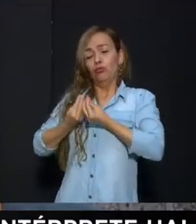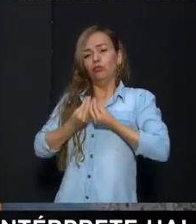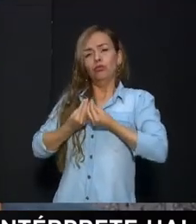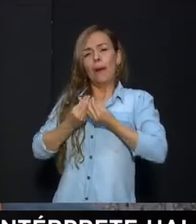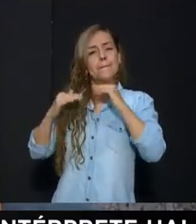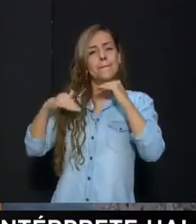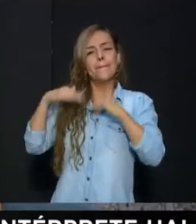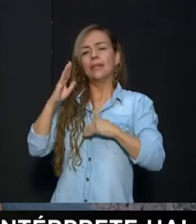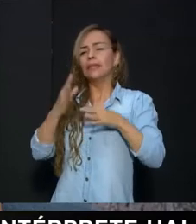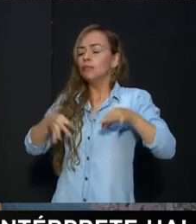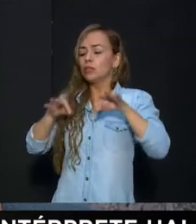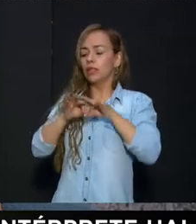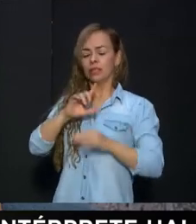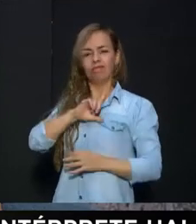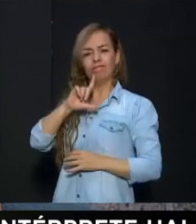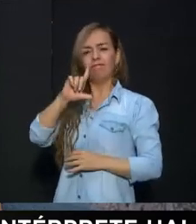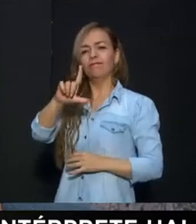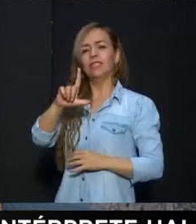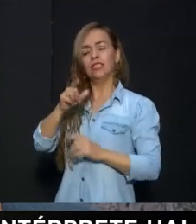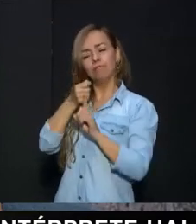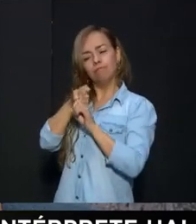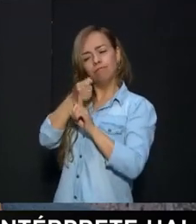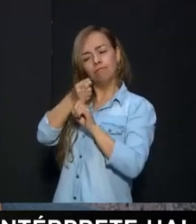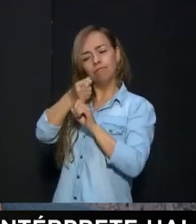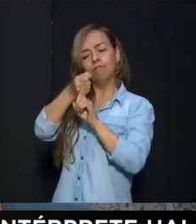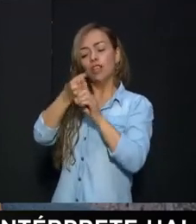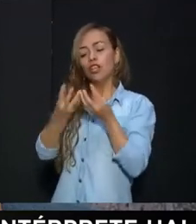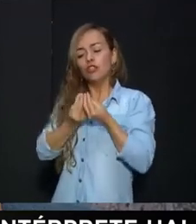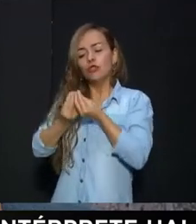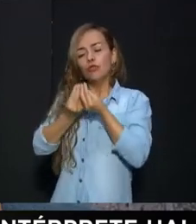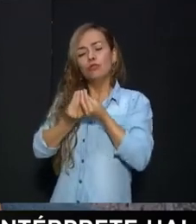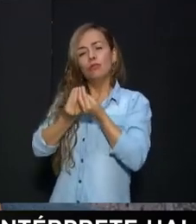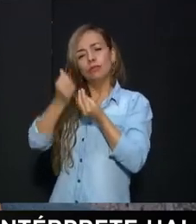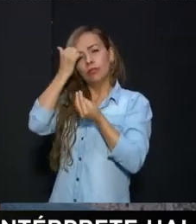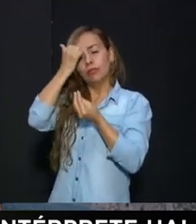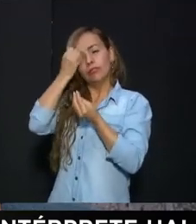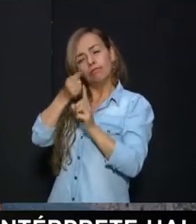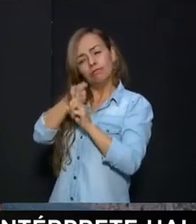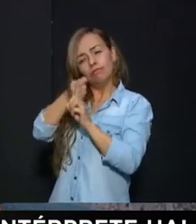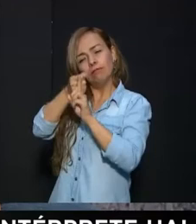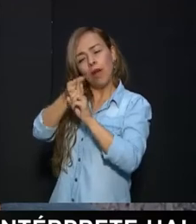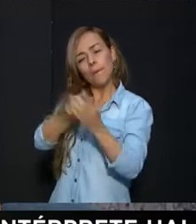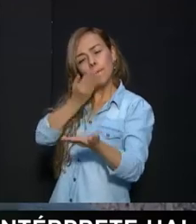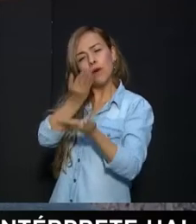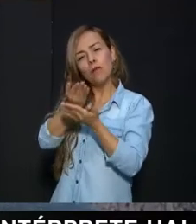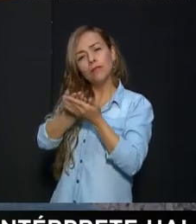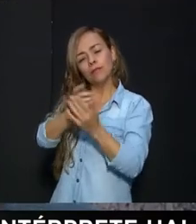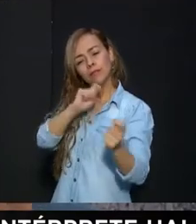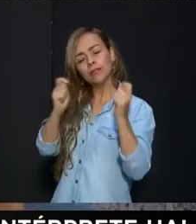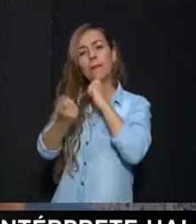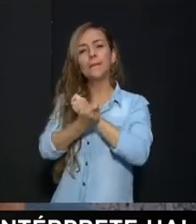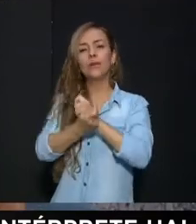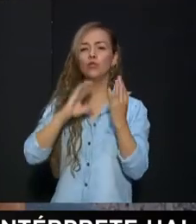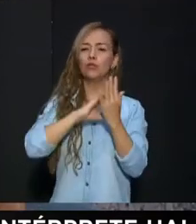fundamental Tenemos que liderar, acompañar los docentes Un cambio en propuestas metodológicas Un cambio en el